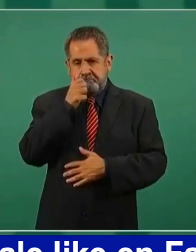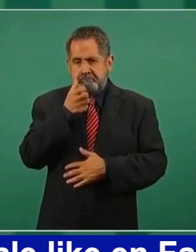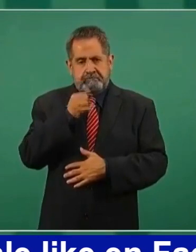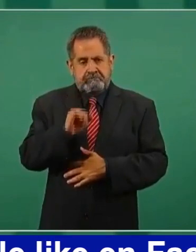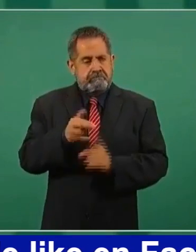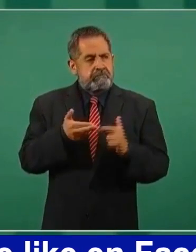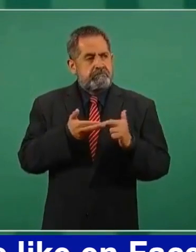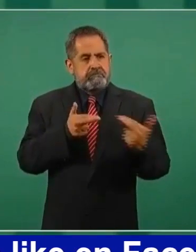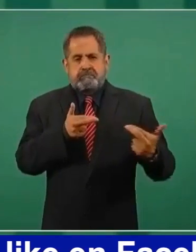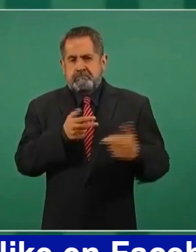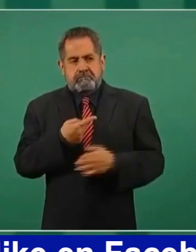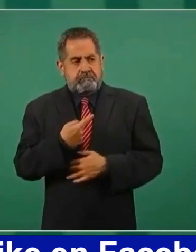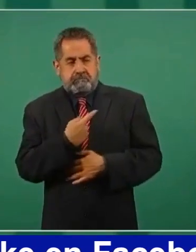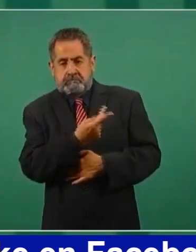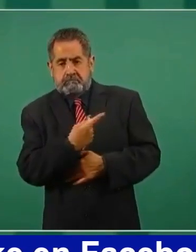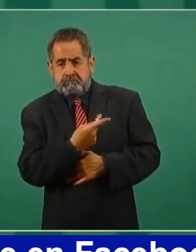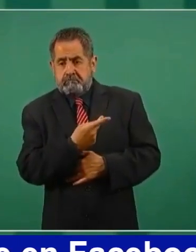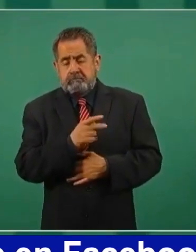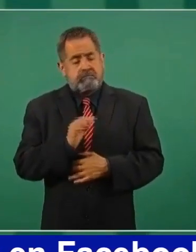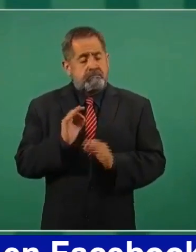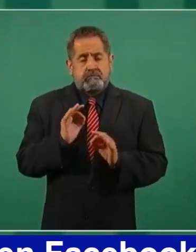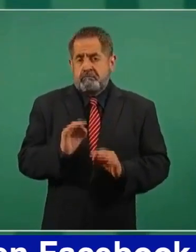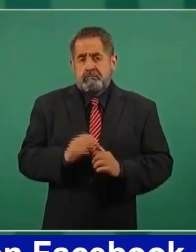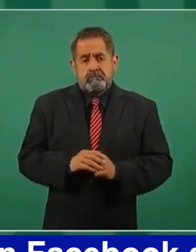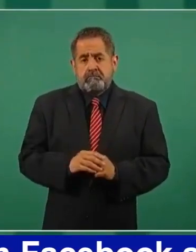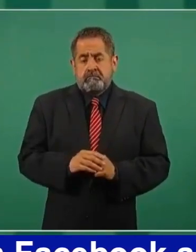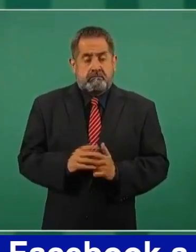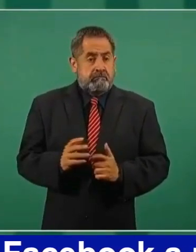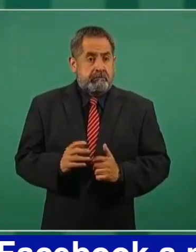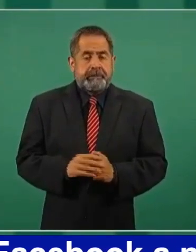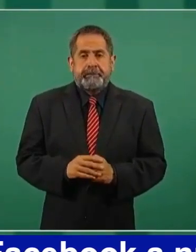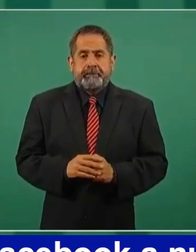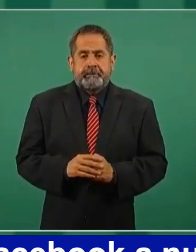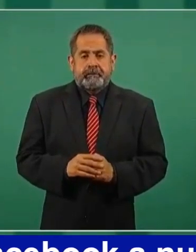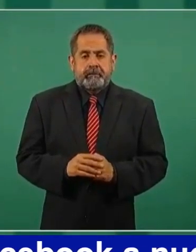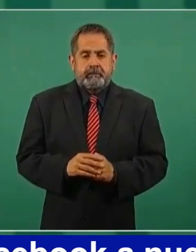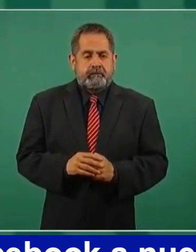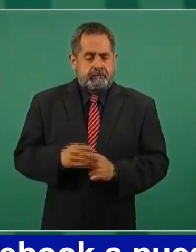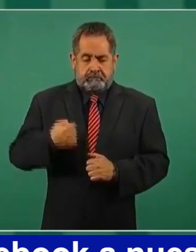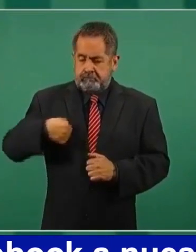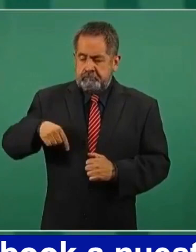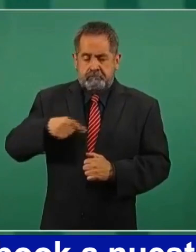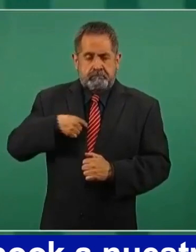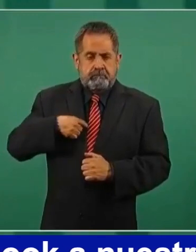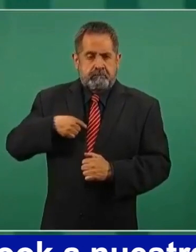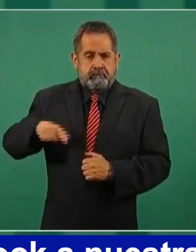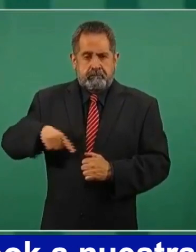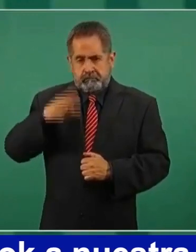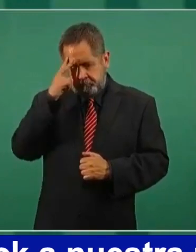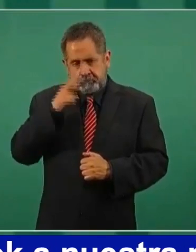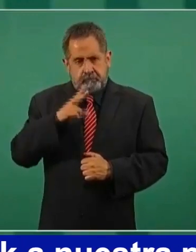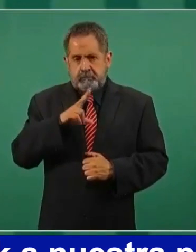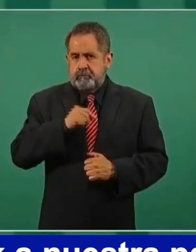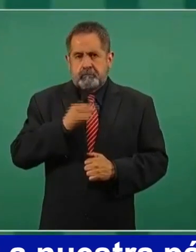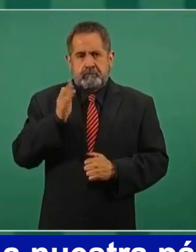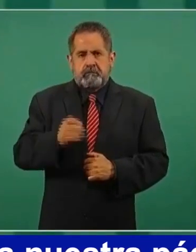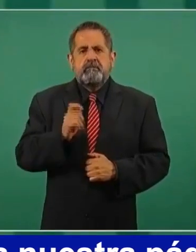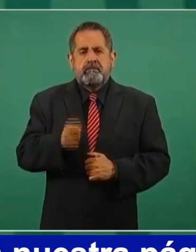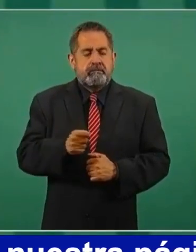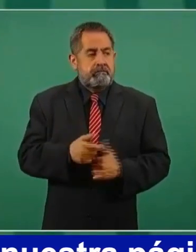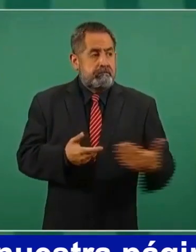nosotros no aceptamos injerencias